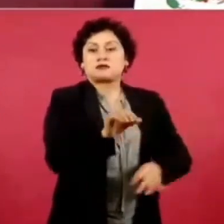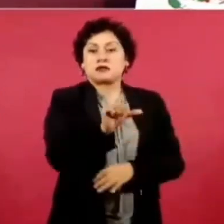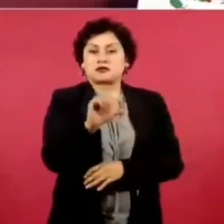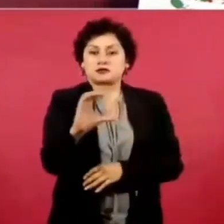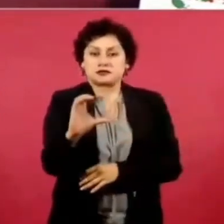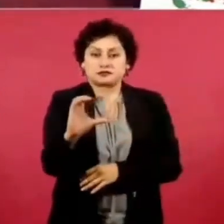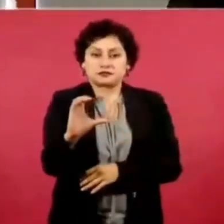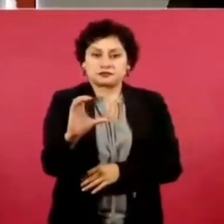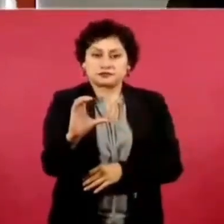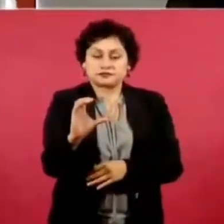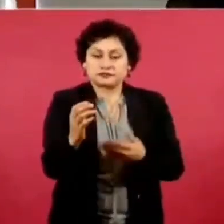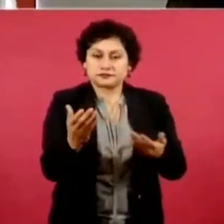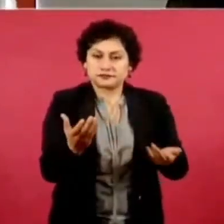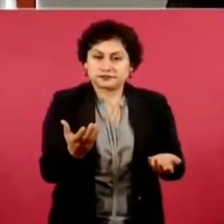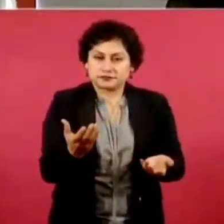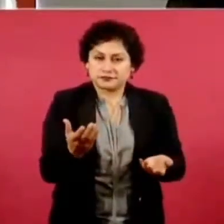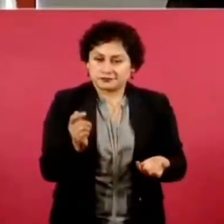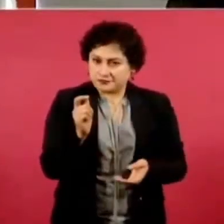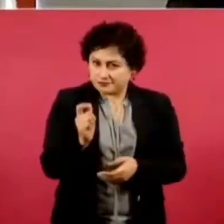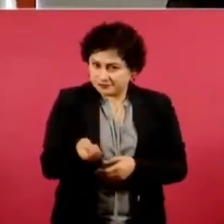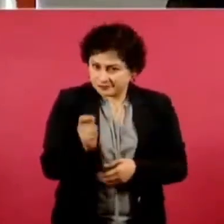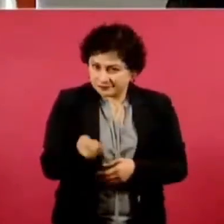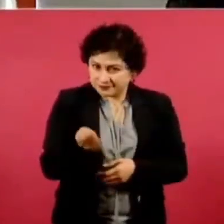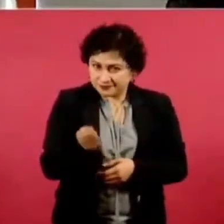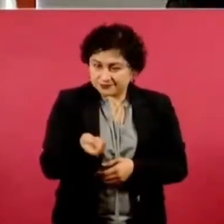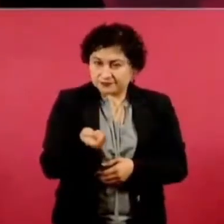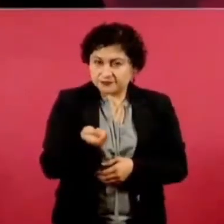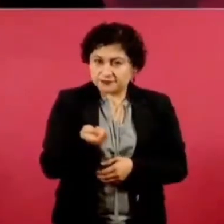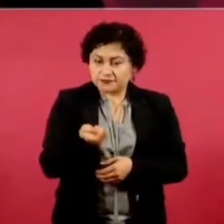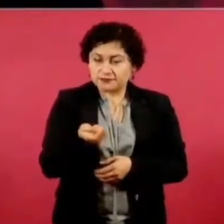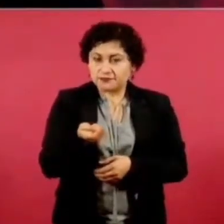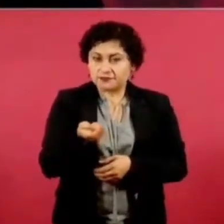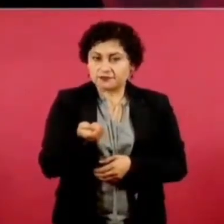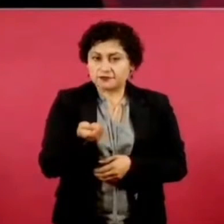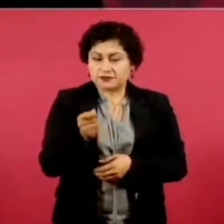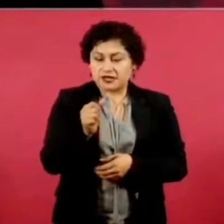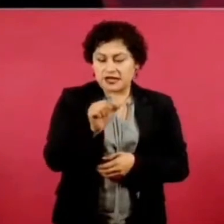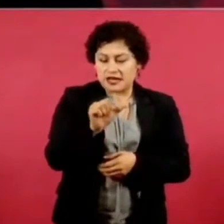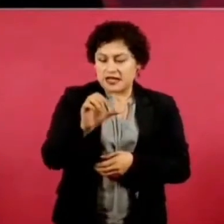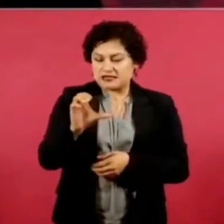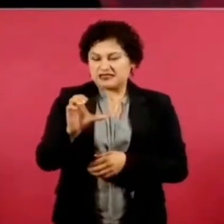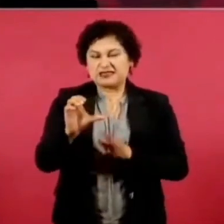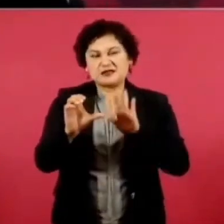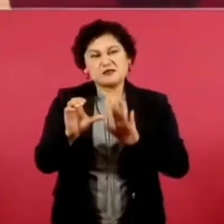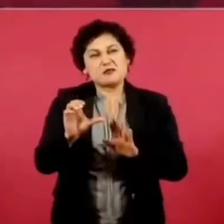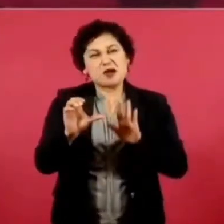que es como una hija, un hijo,